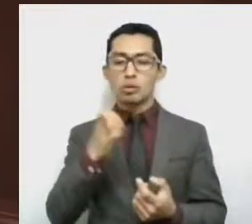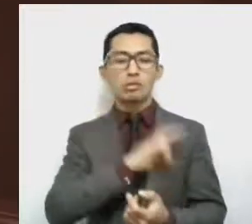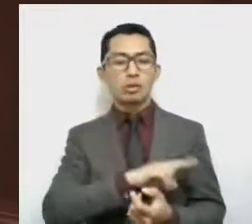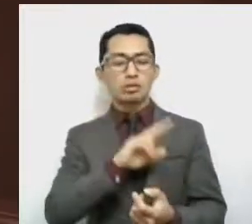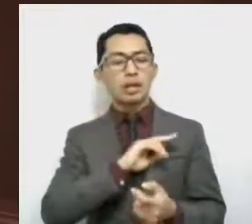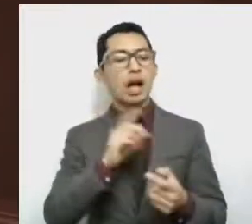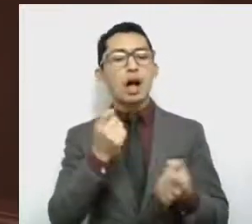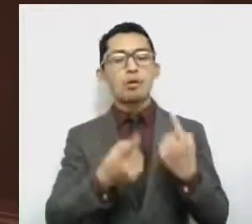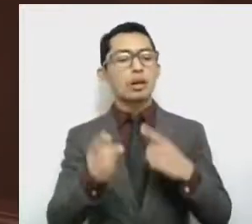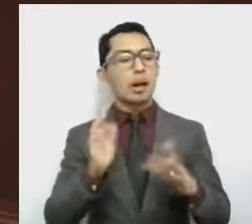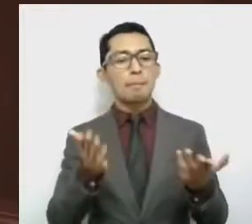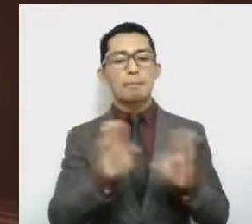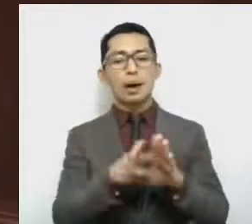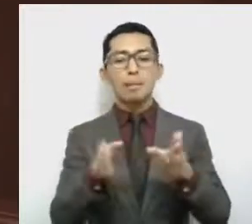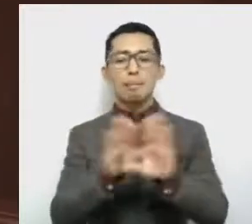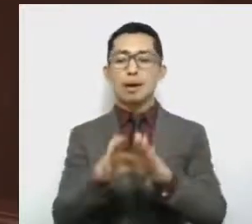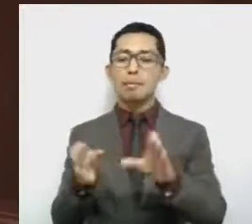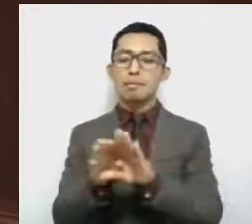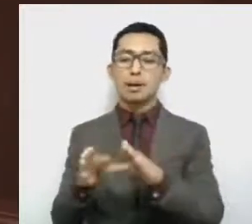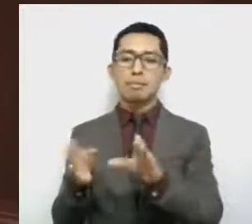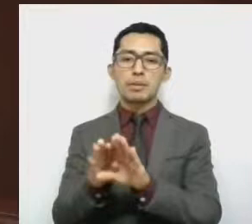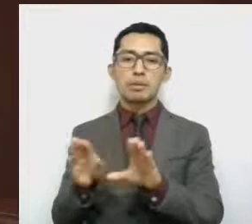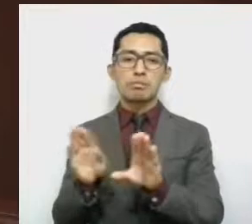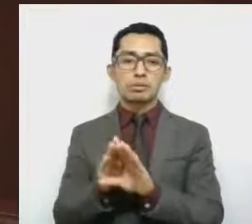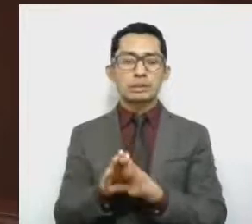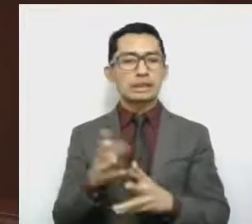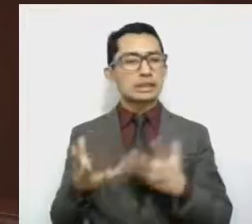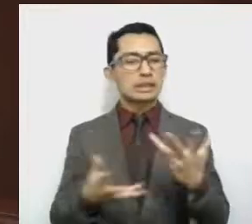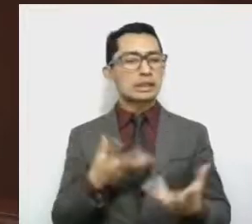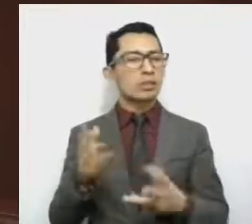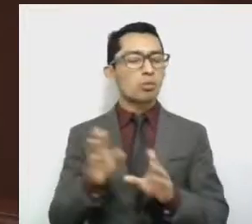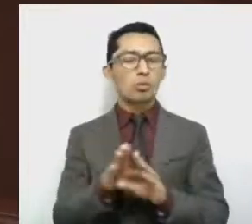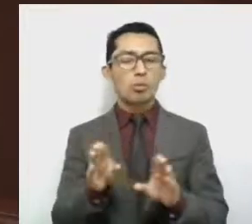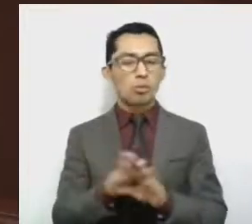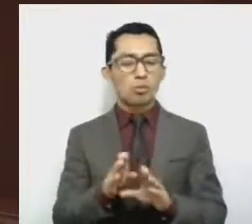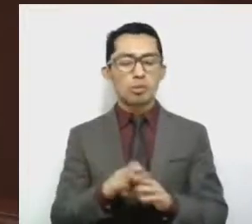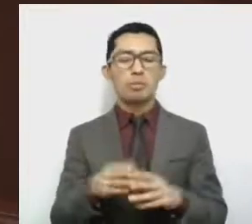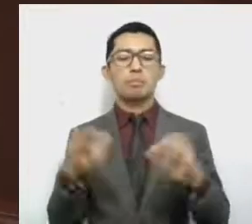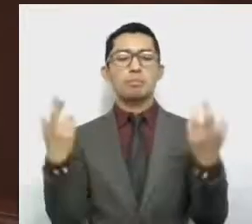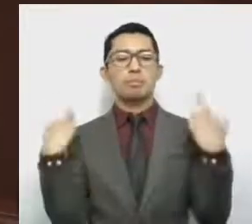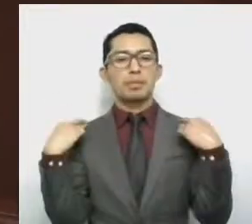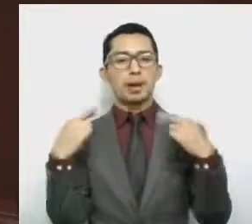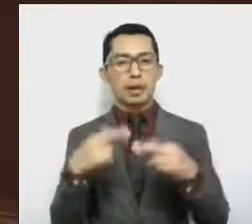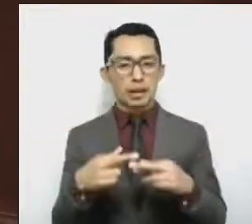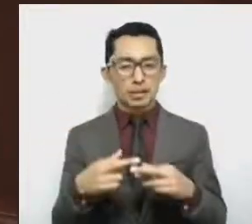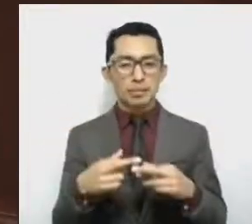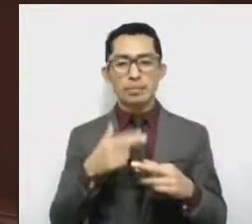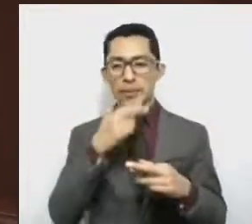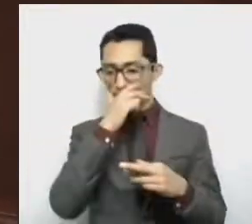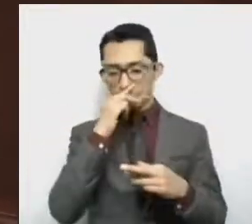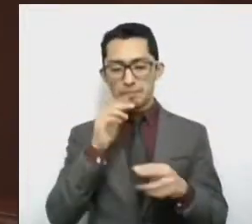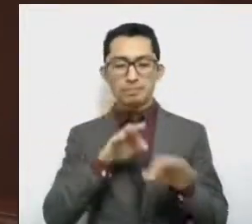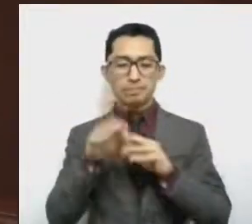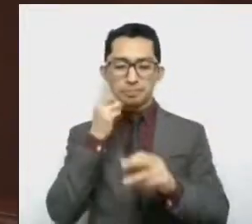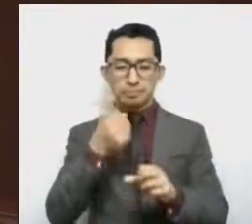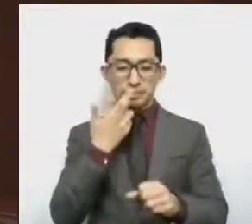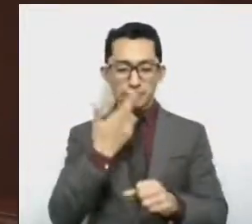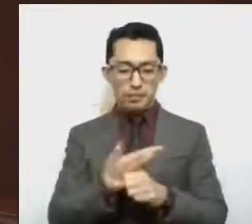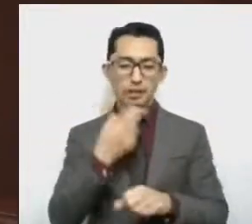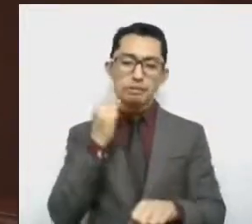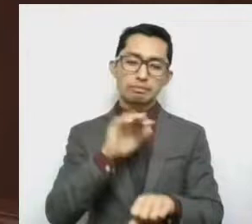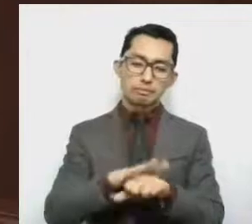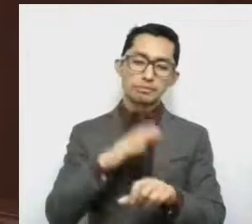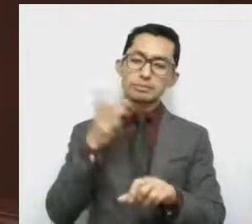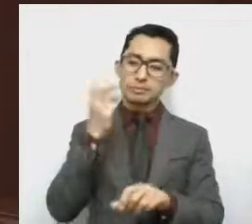genera un círculo virtuoso, donde los maestros, administrativos y directivos